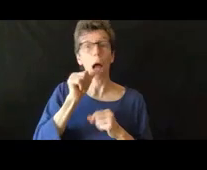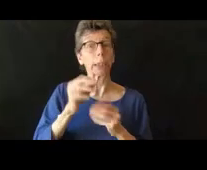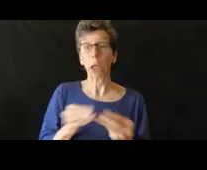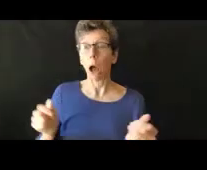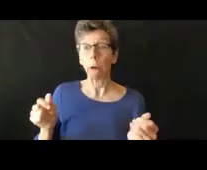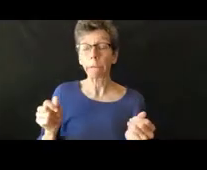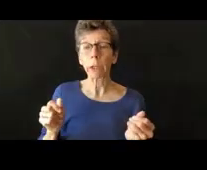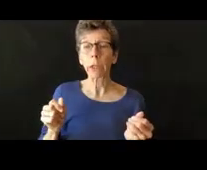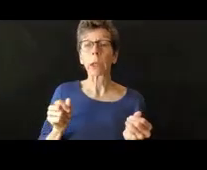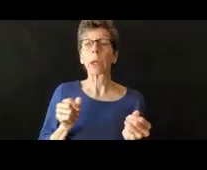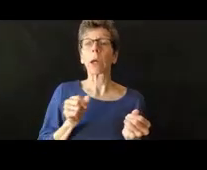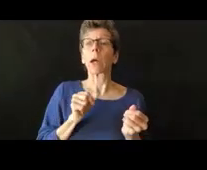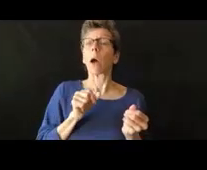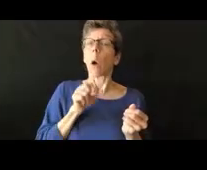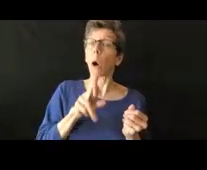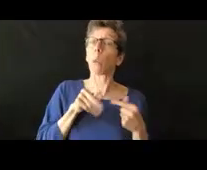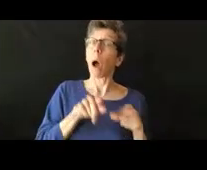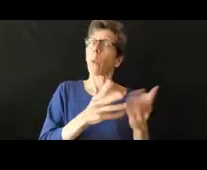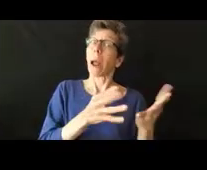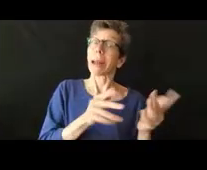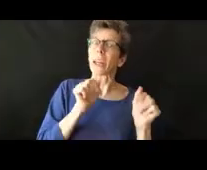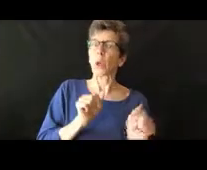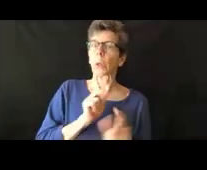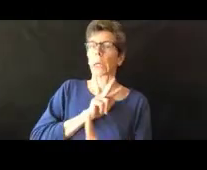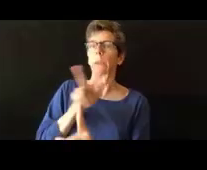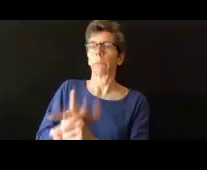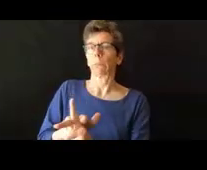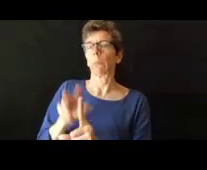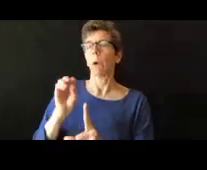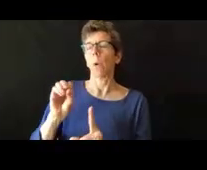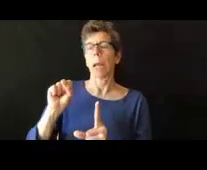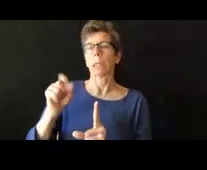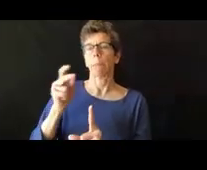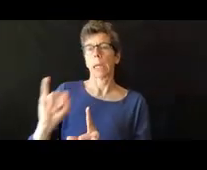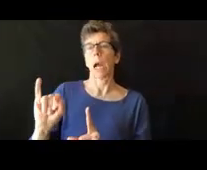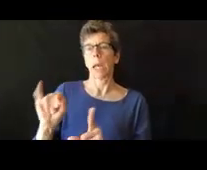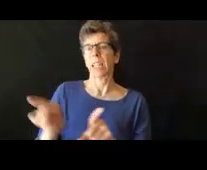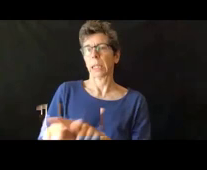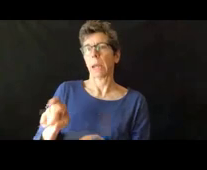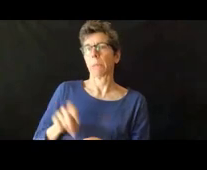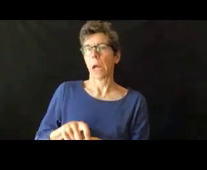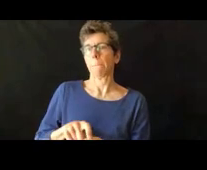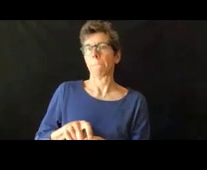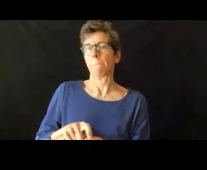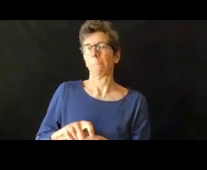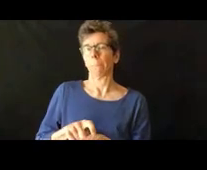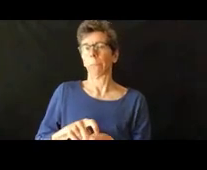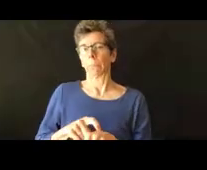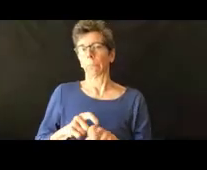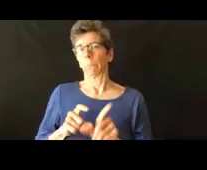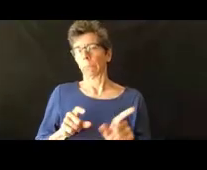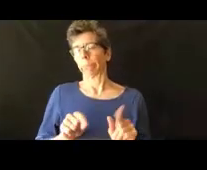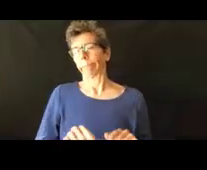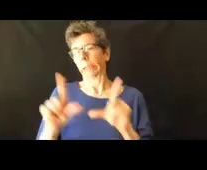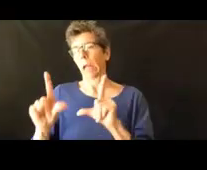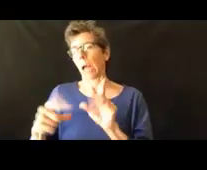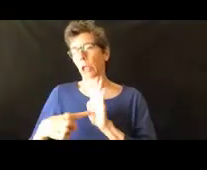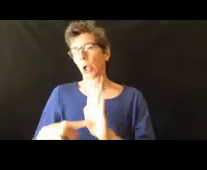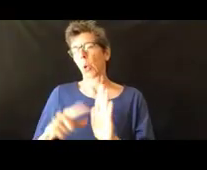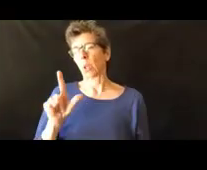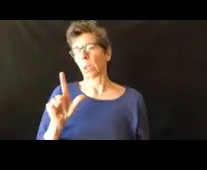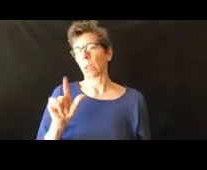presentar una queja con la oficina de instrucción pública OSPI y hay un enlace para eso también